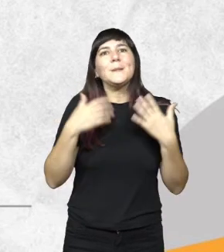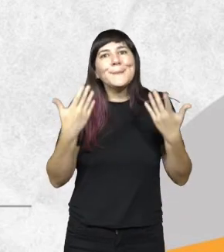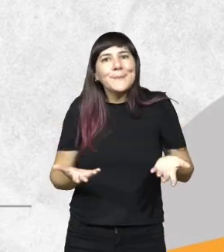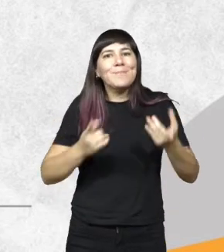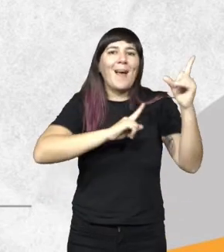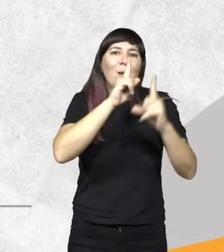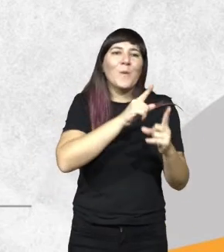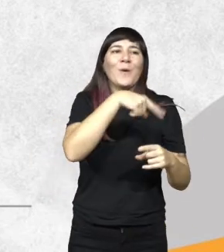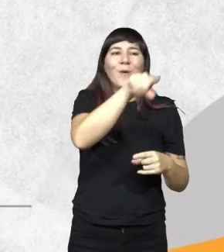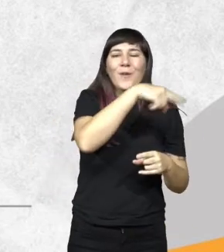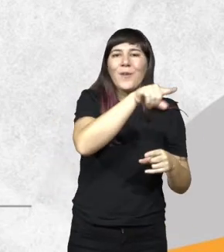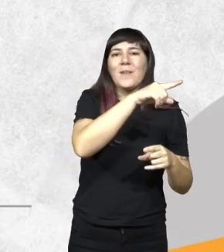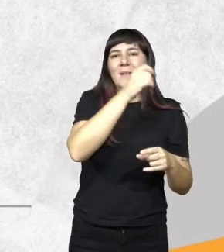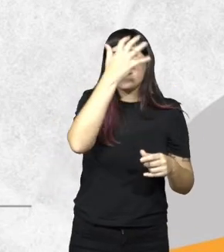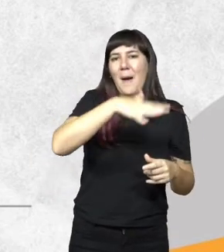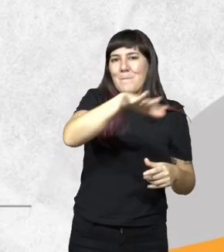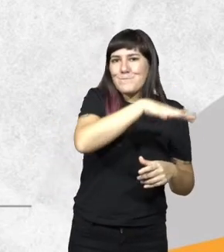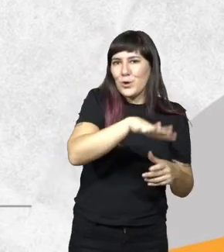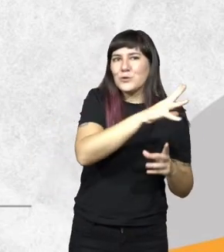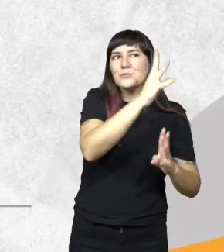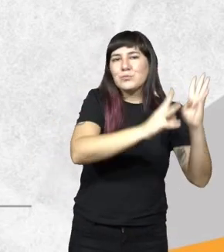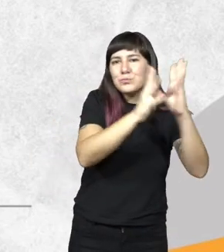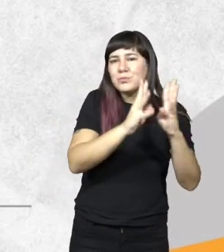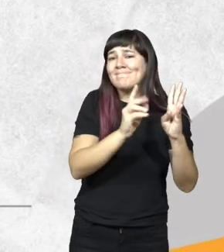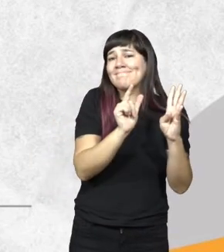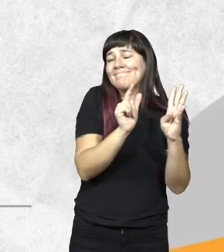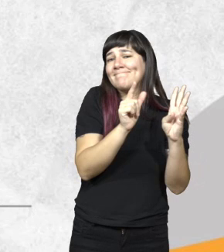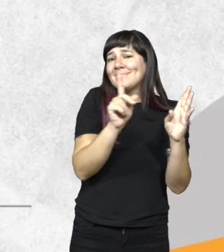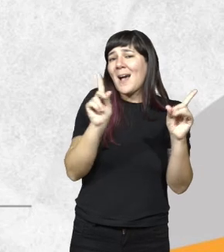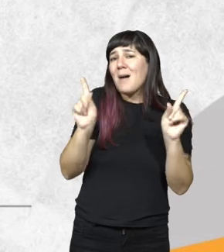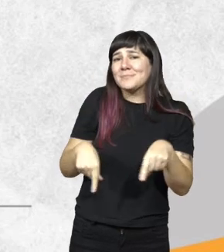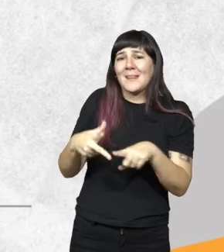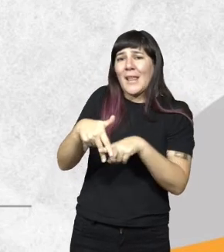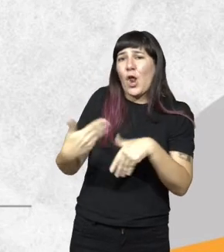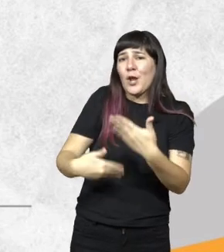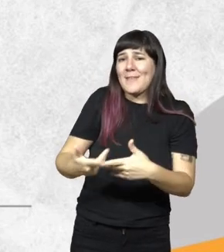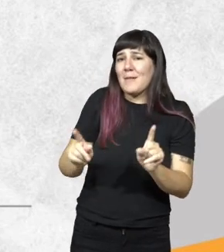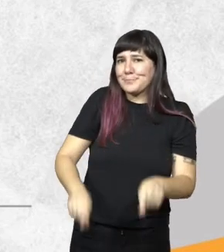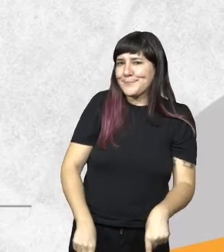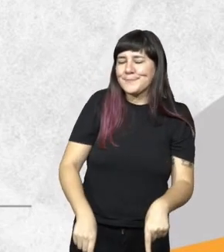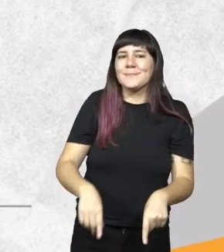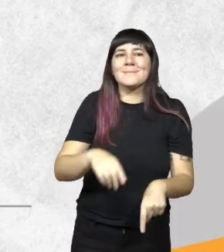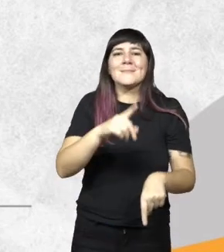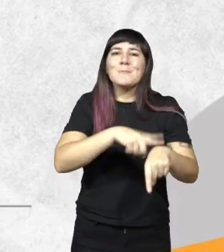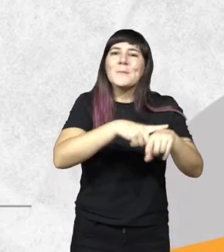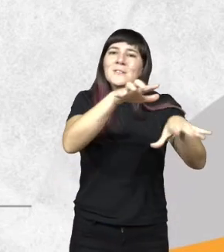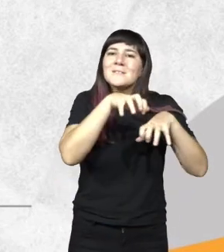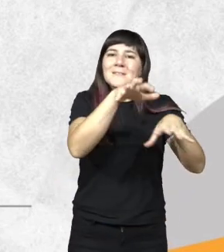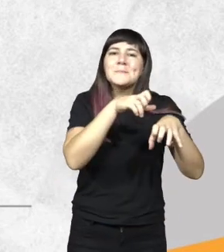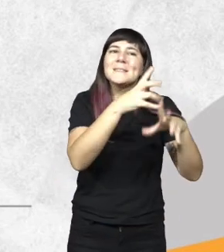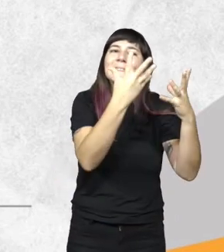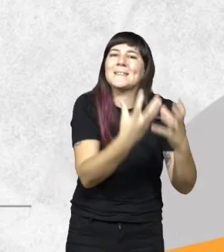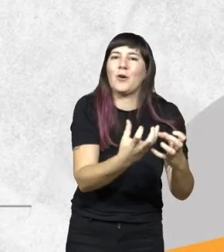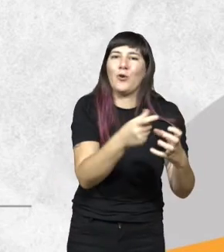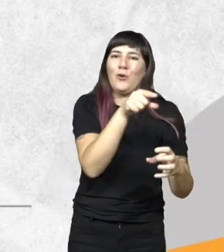acceso a tecnología siguen utilizando el fuego la cosecha de caña de azúcar en nuestra provincia se da en la época más seca del año y esto agravado